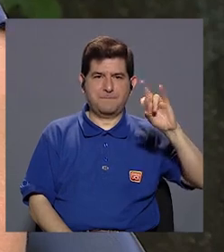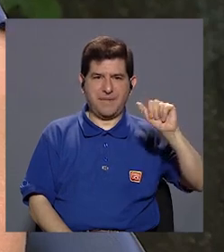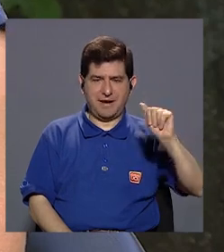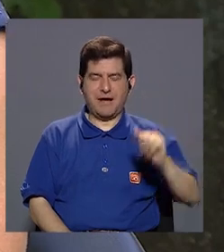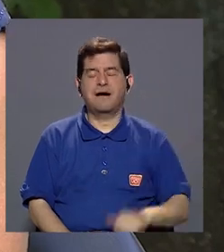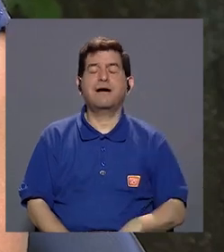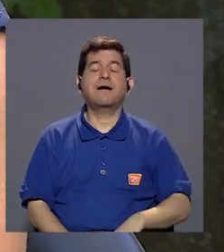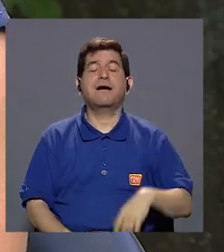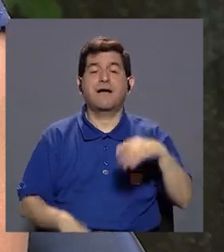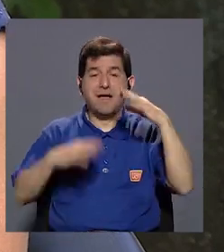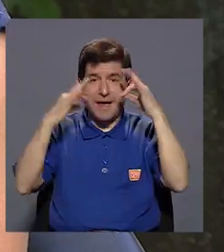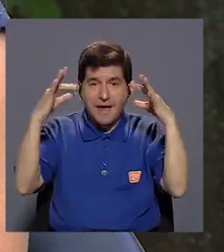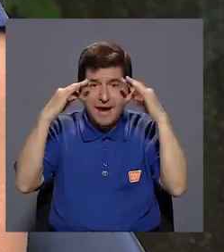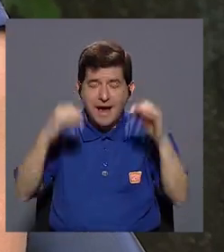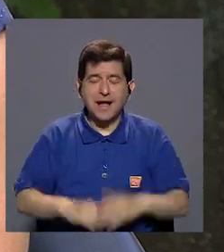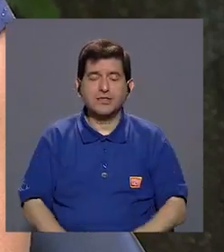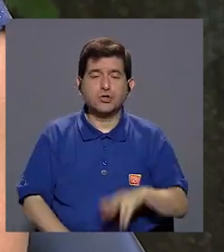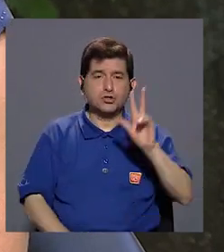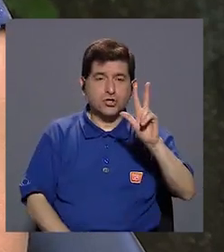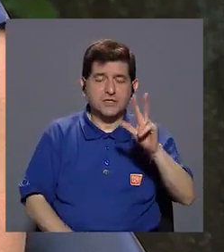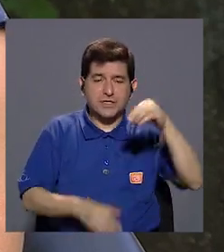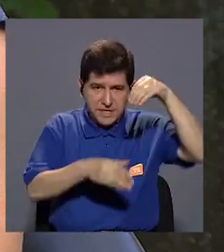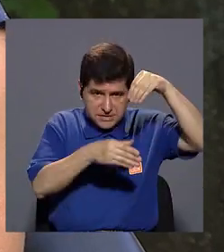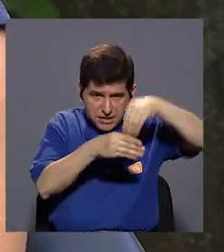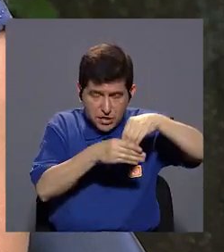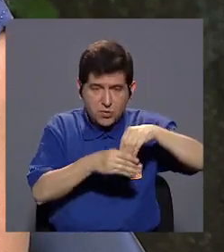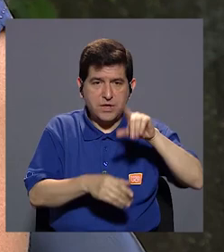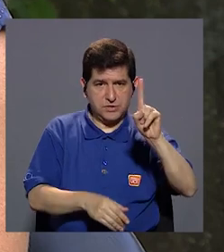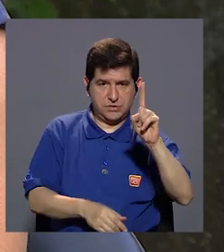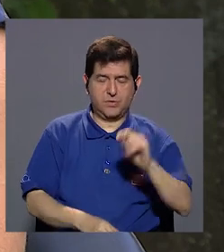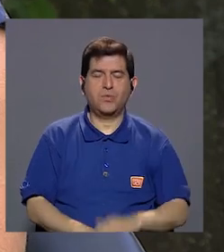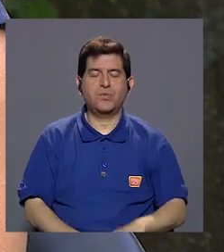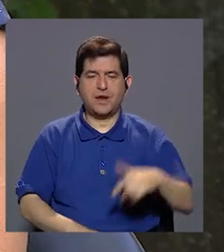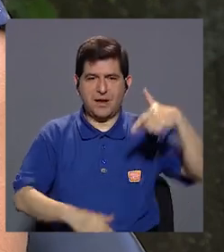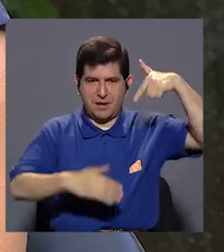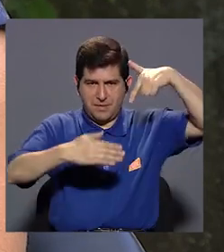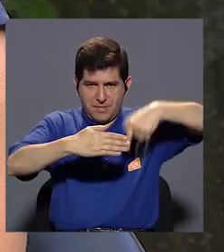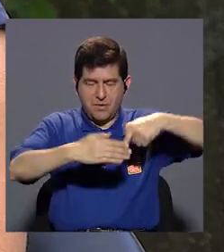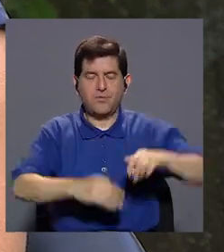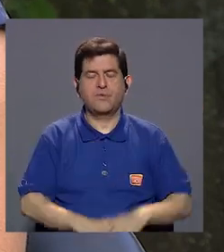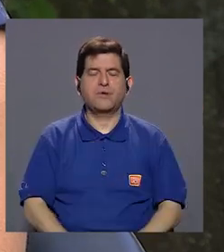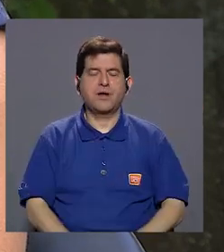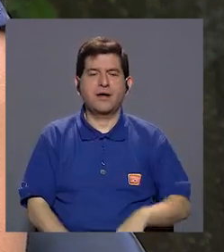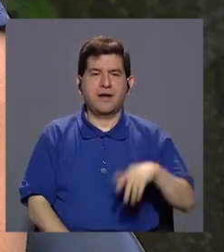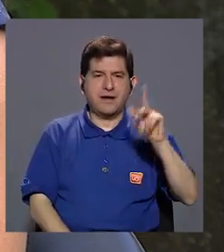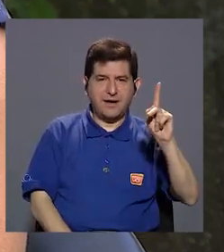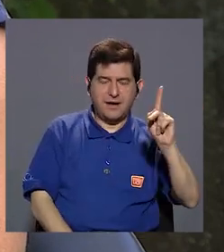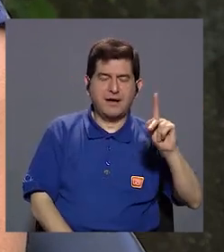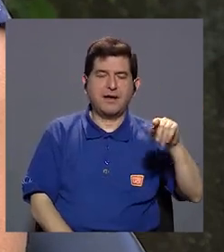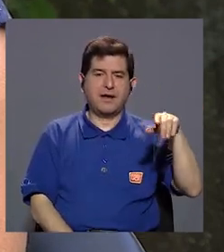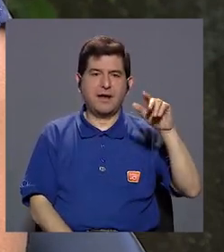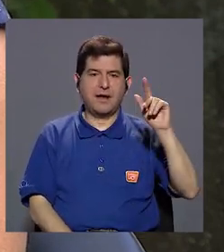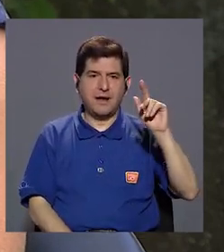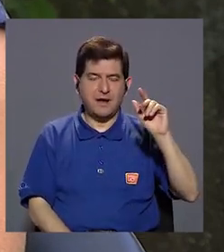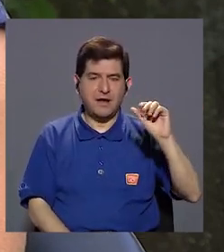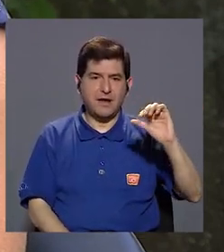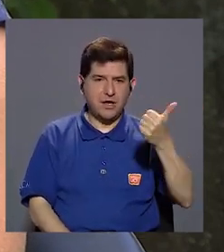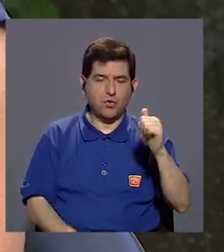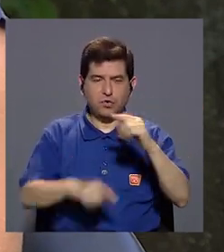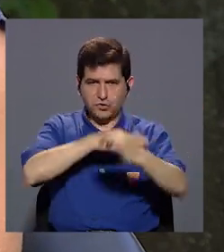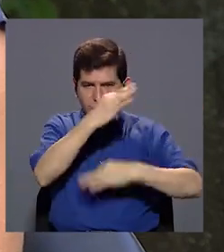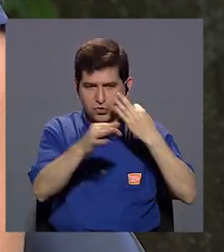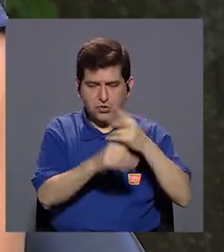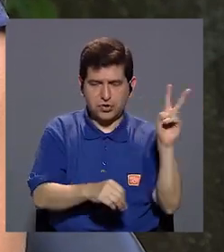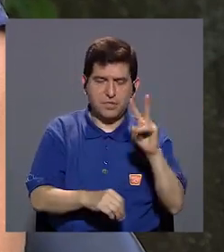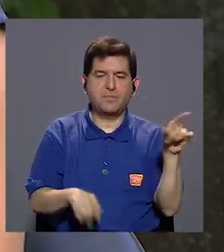gatos se vacuna, es una vacuna triple, perdón, y este es calisivirus, paleocopenia, rinotraqueitis. Y